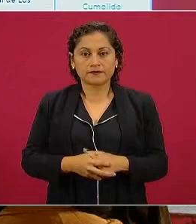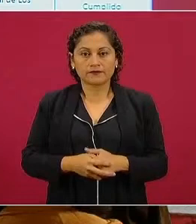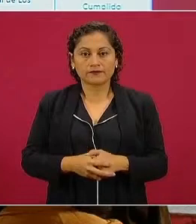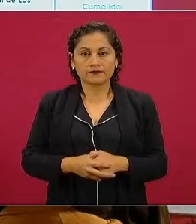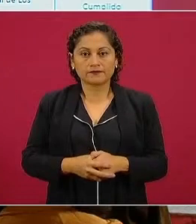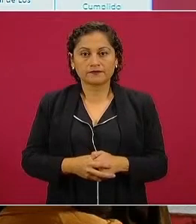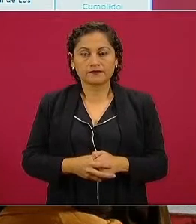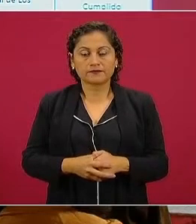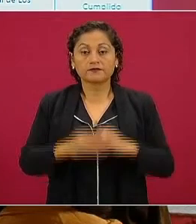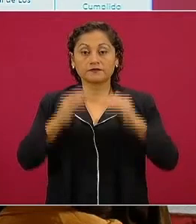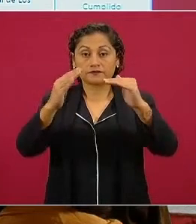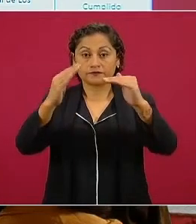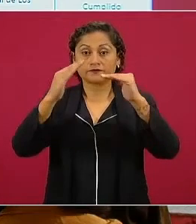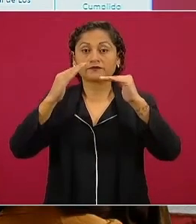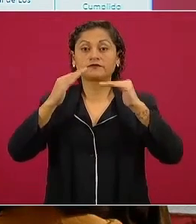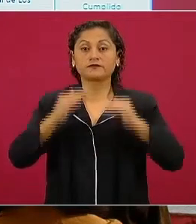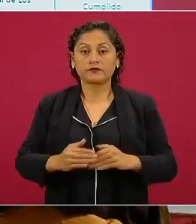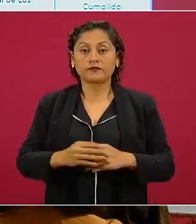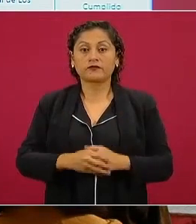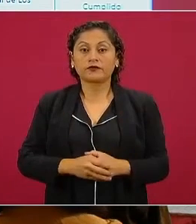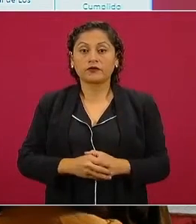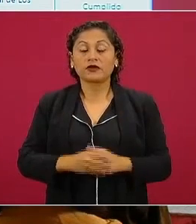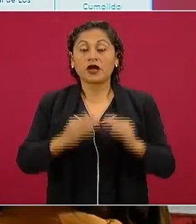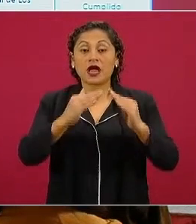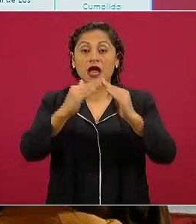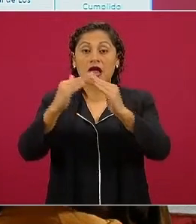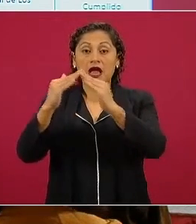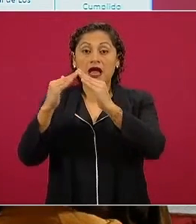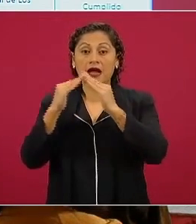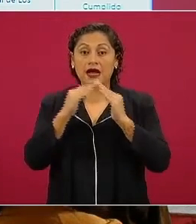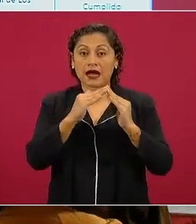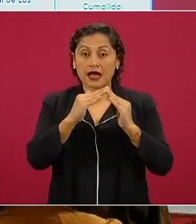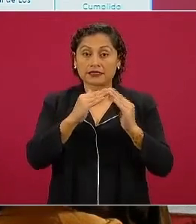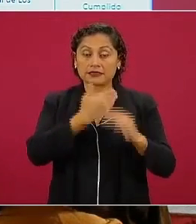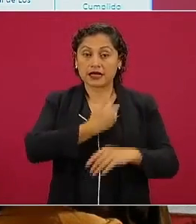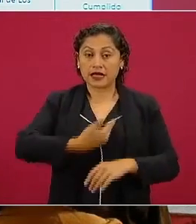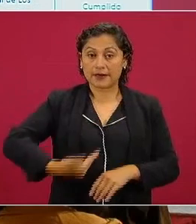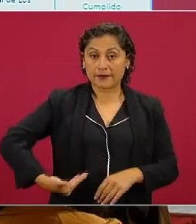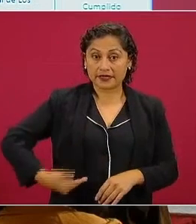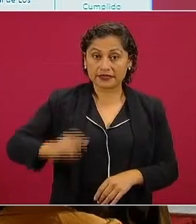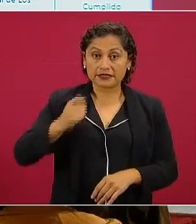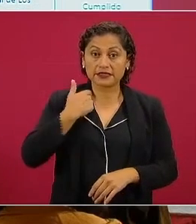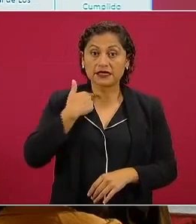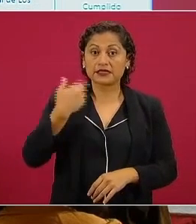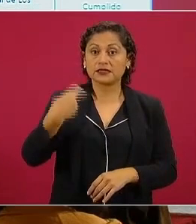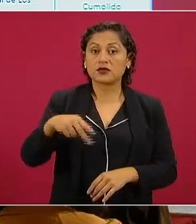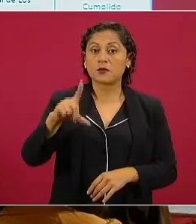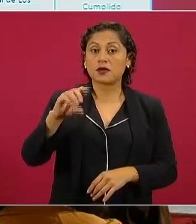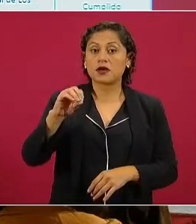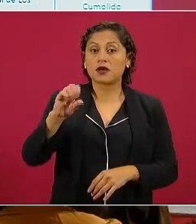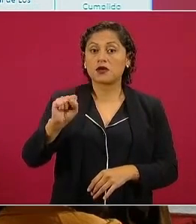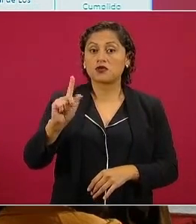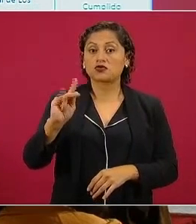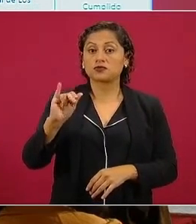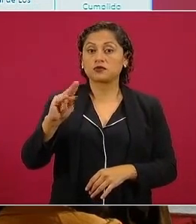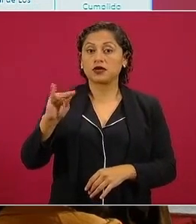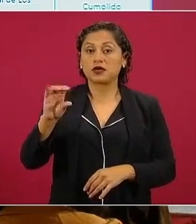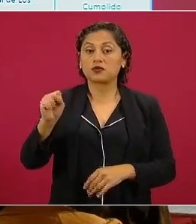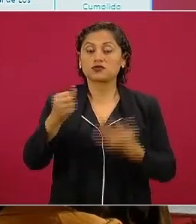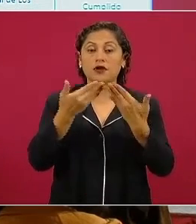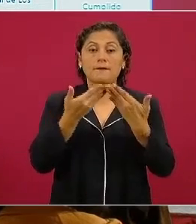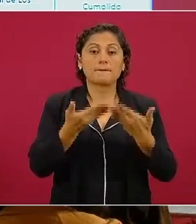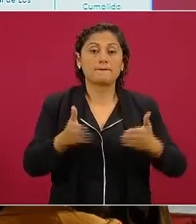desde hoy estarán abiertas las puertas de los pinos han llegado a visitar los pinos muchísimos mexicanos